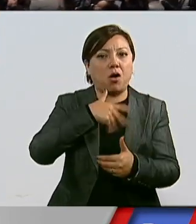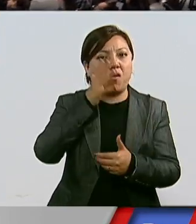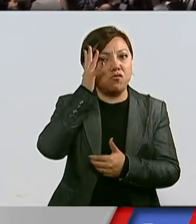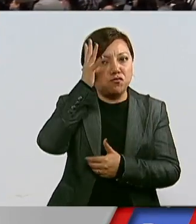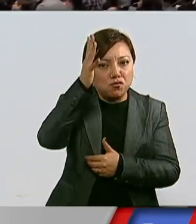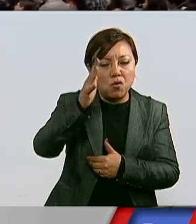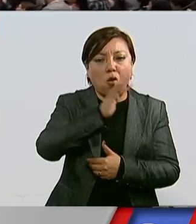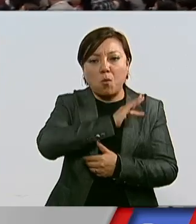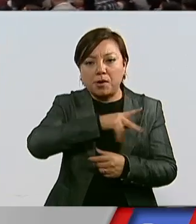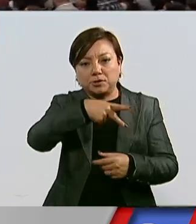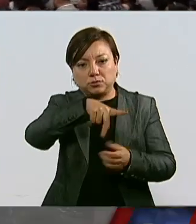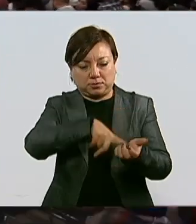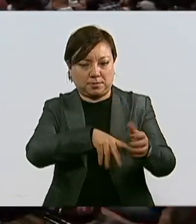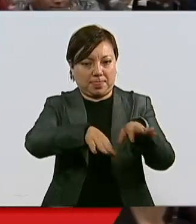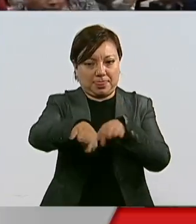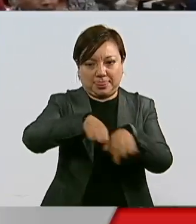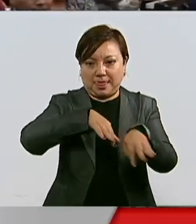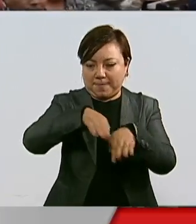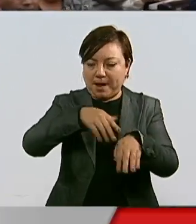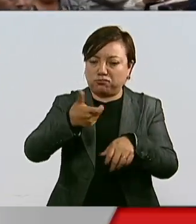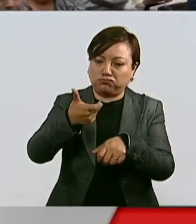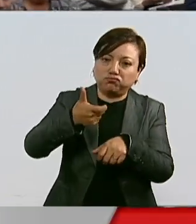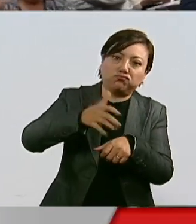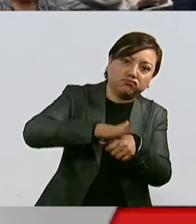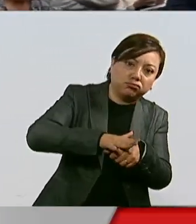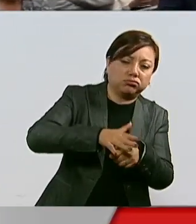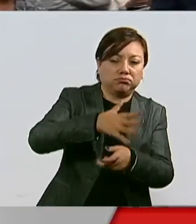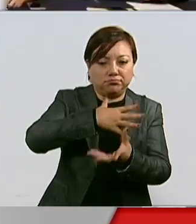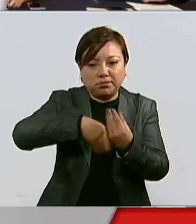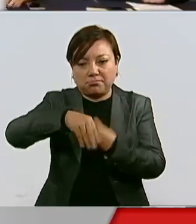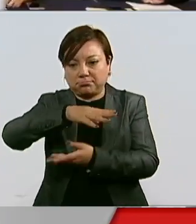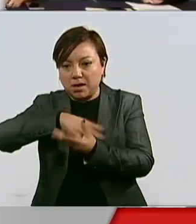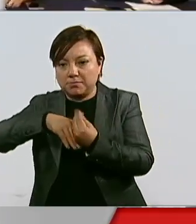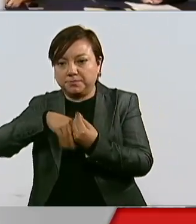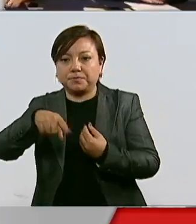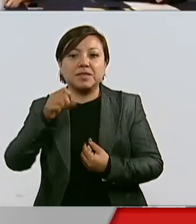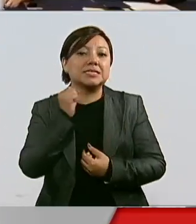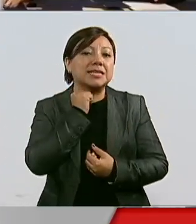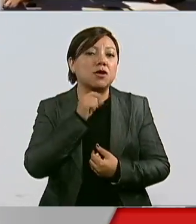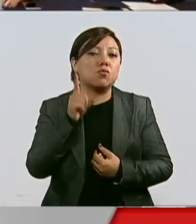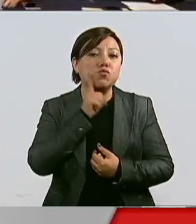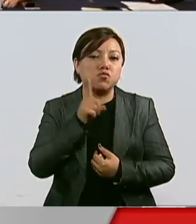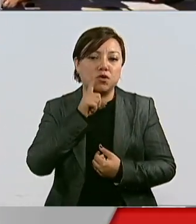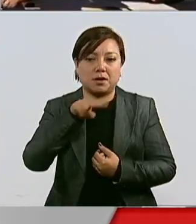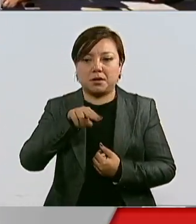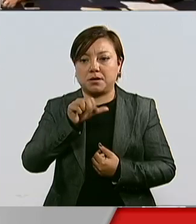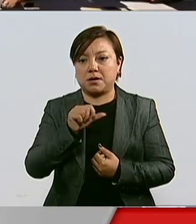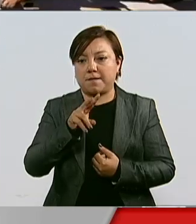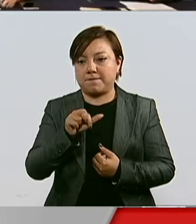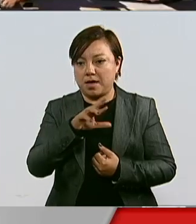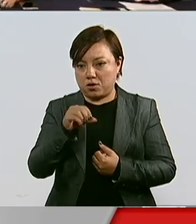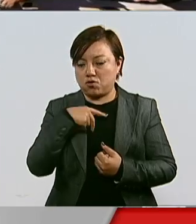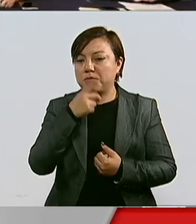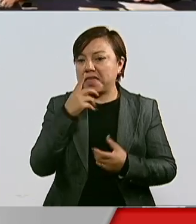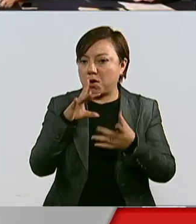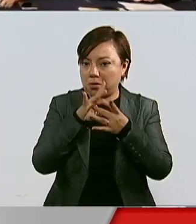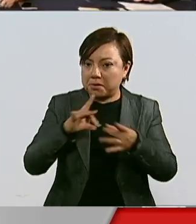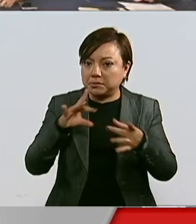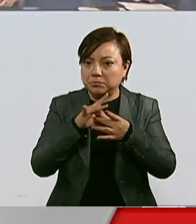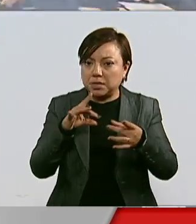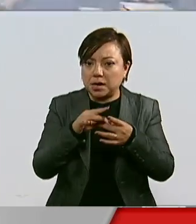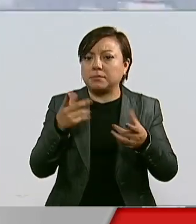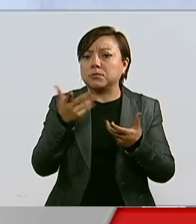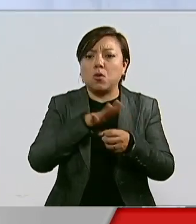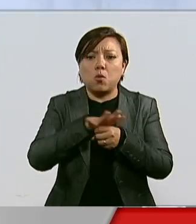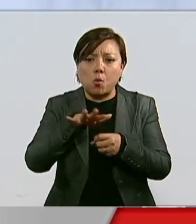correcta operación administrativa y jurídica. La senadora Nadia Navarro Acevedo refirió los trabajos hechos para